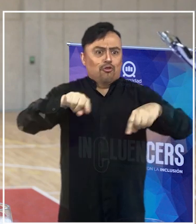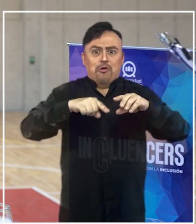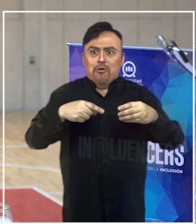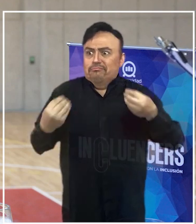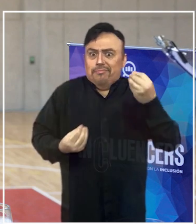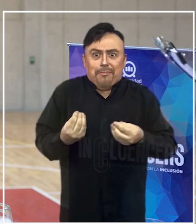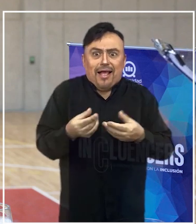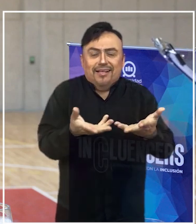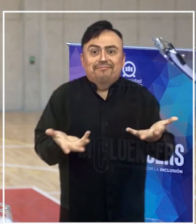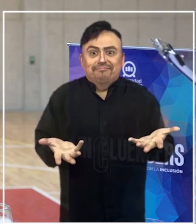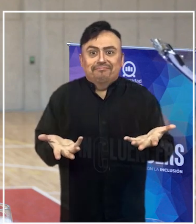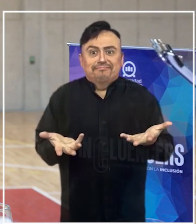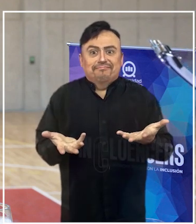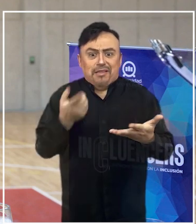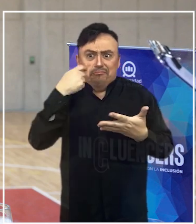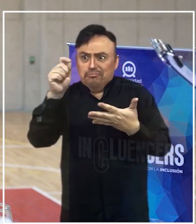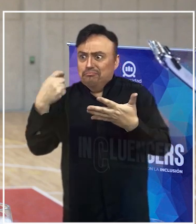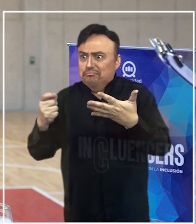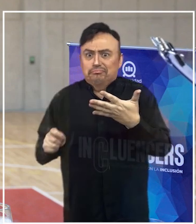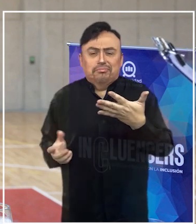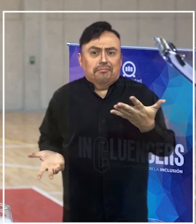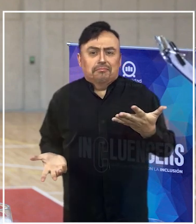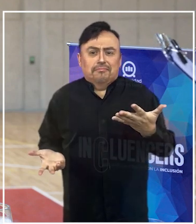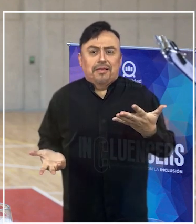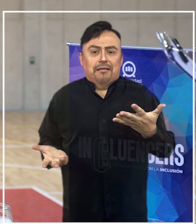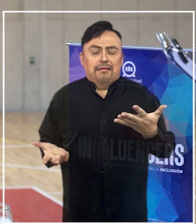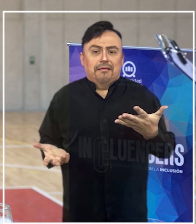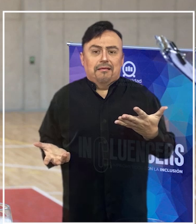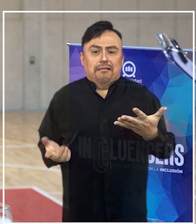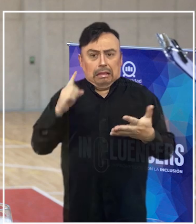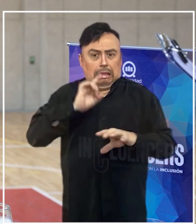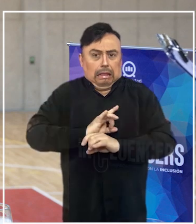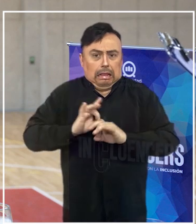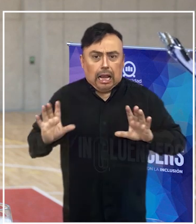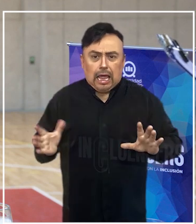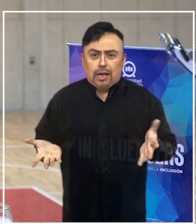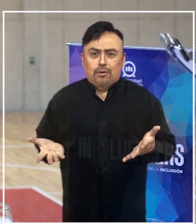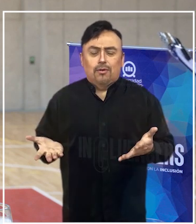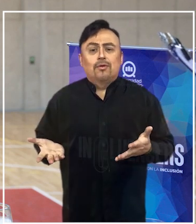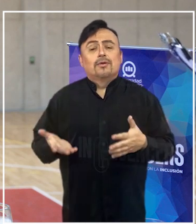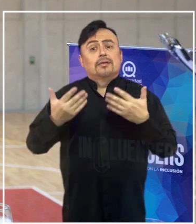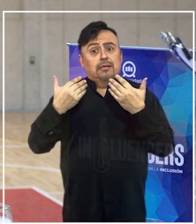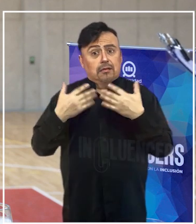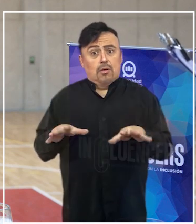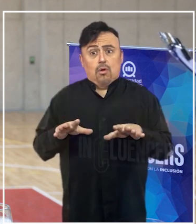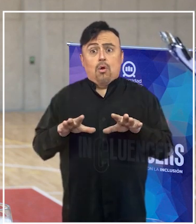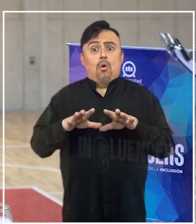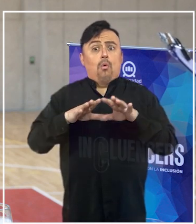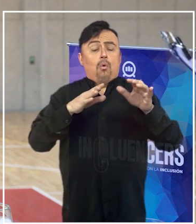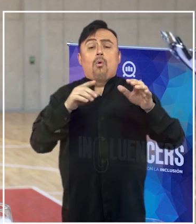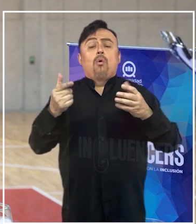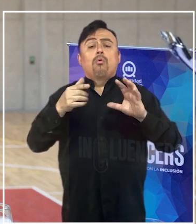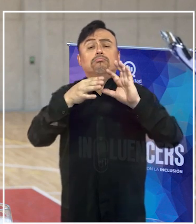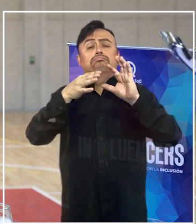pasando era muy clarificador. Ya terminados los Juegos y